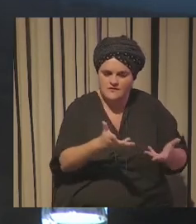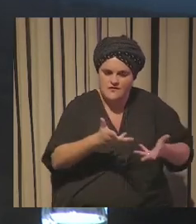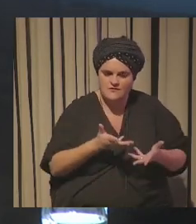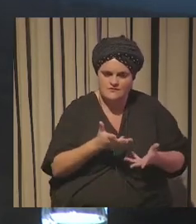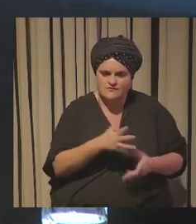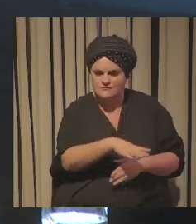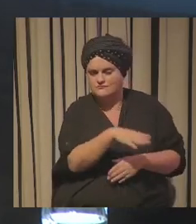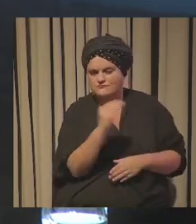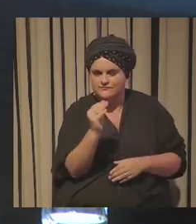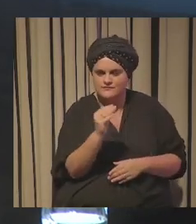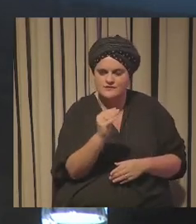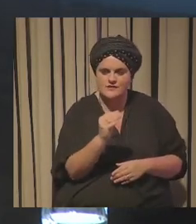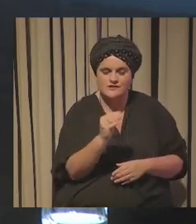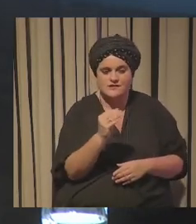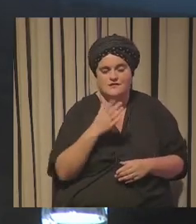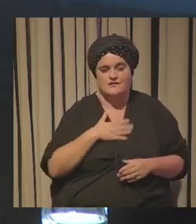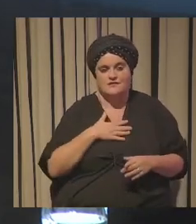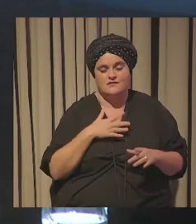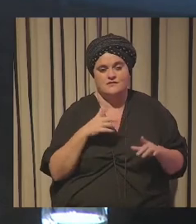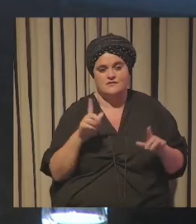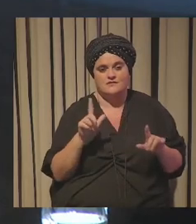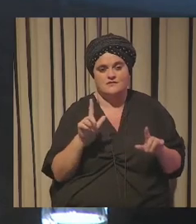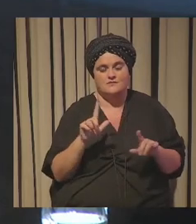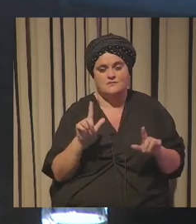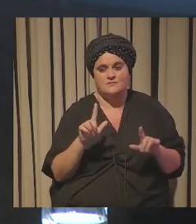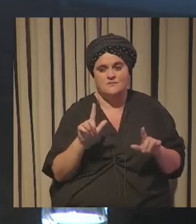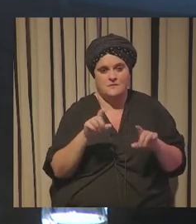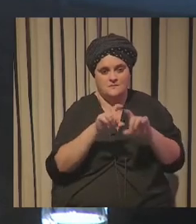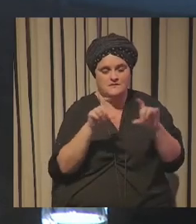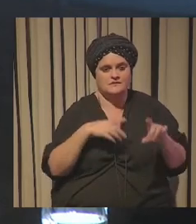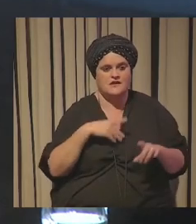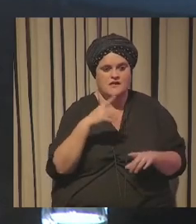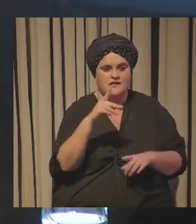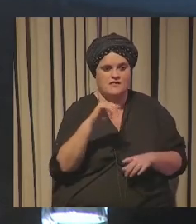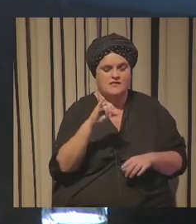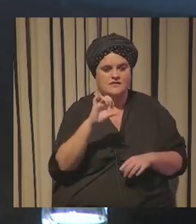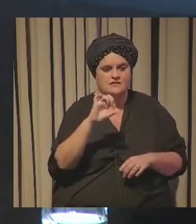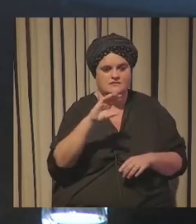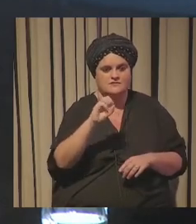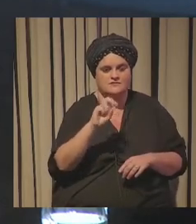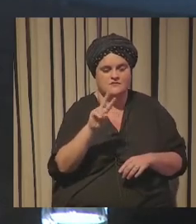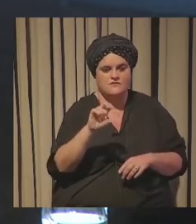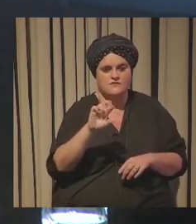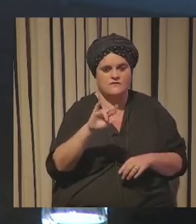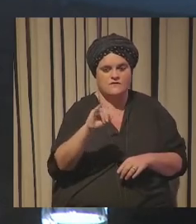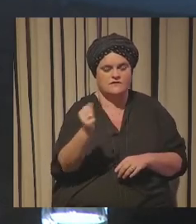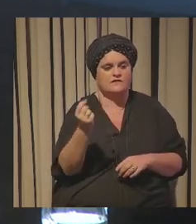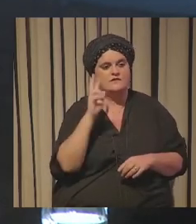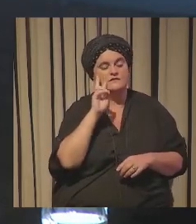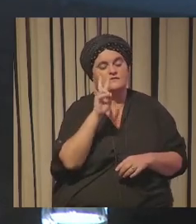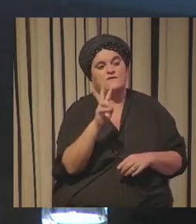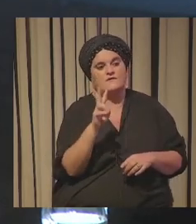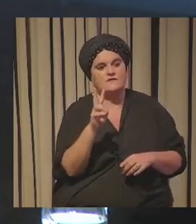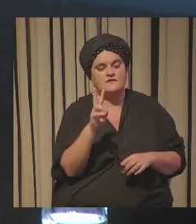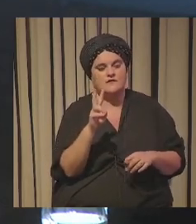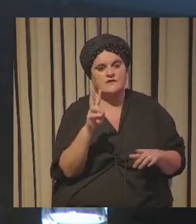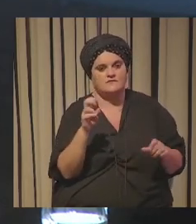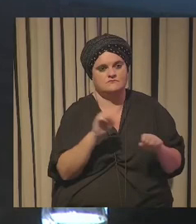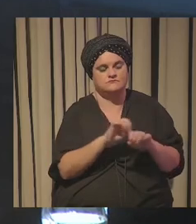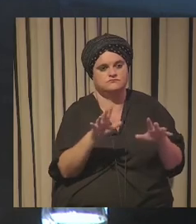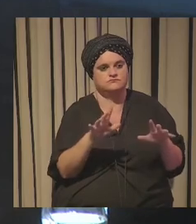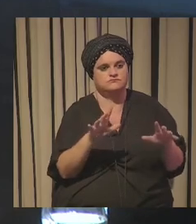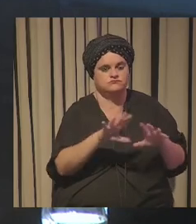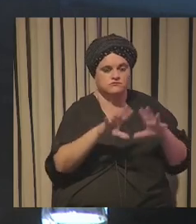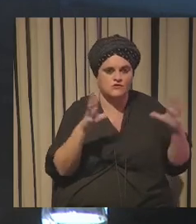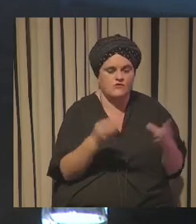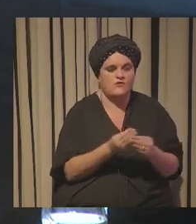en Discovery se veía muy claro que algunas tendencias son globales bueno en una temporada los